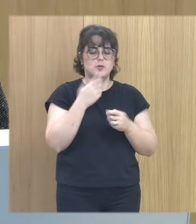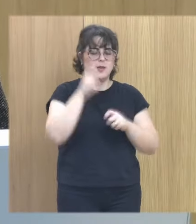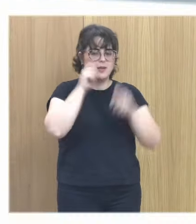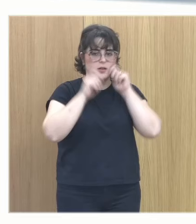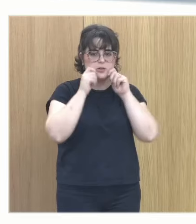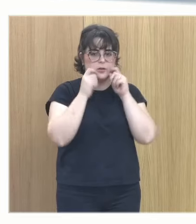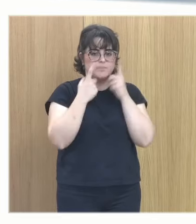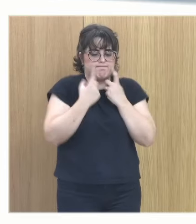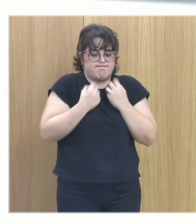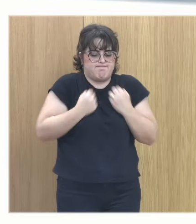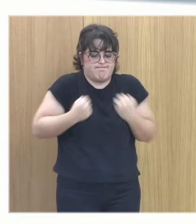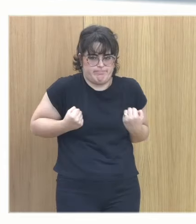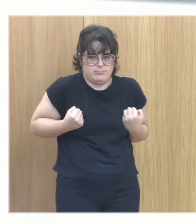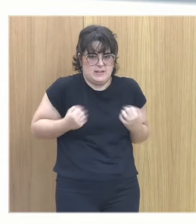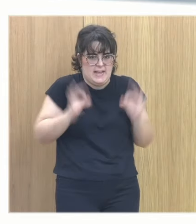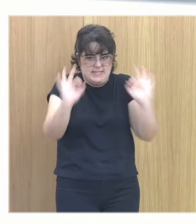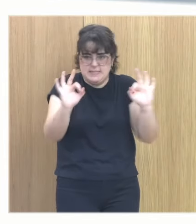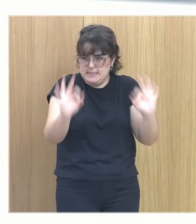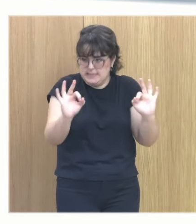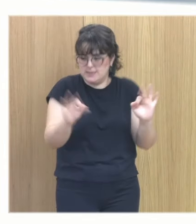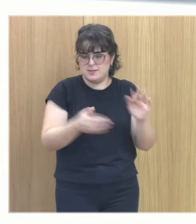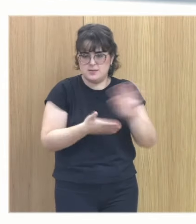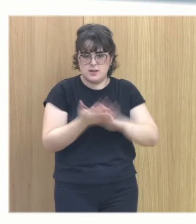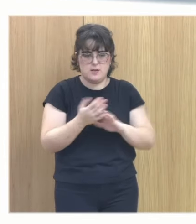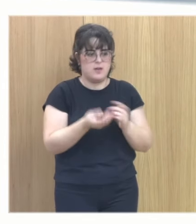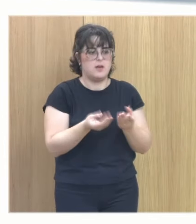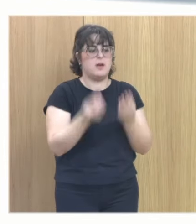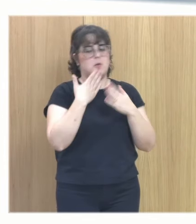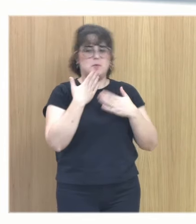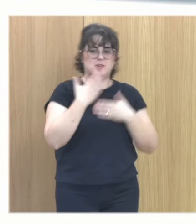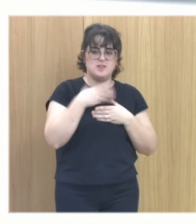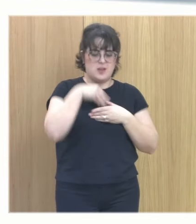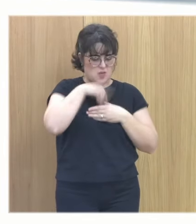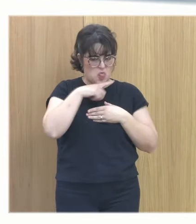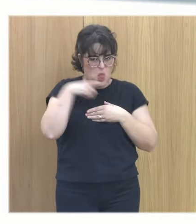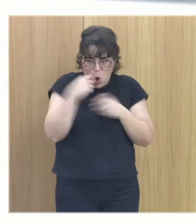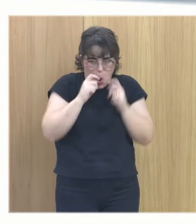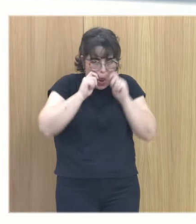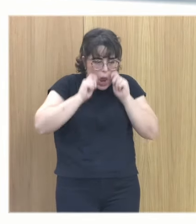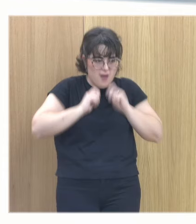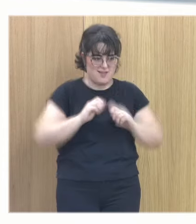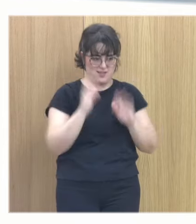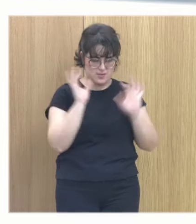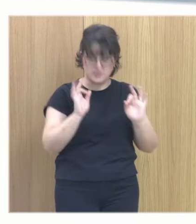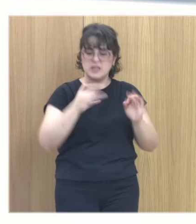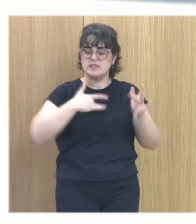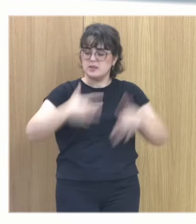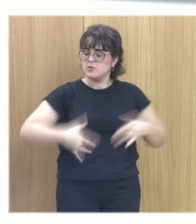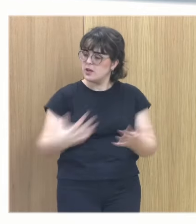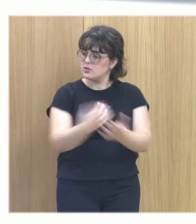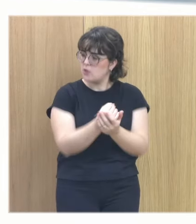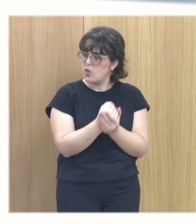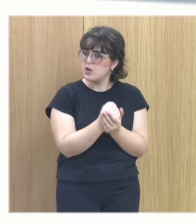esto no es una metáfora es una realidad se meten el llanto hacia adentro entonces toda la sintomatología de las personas